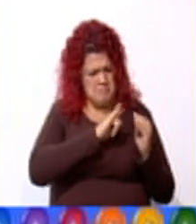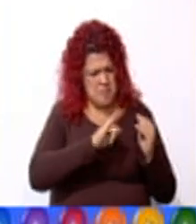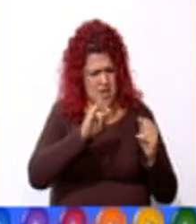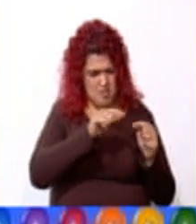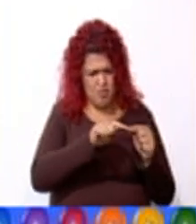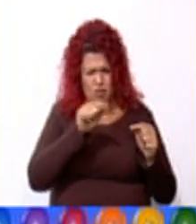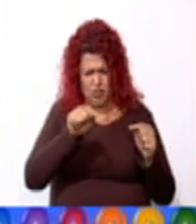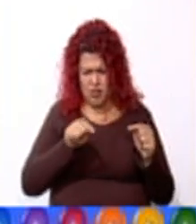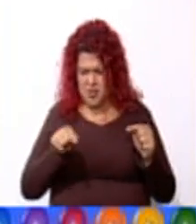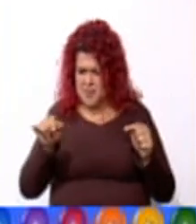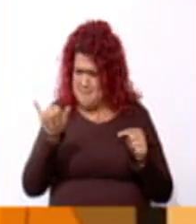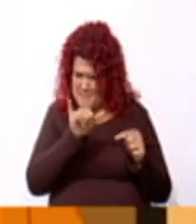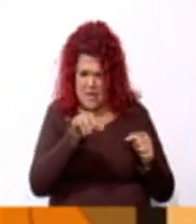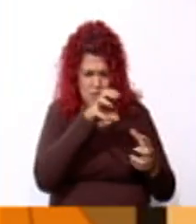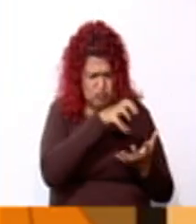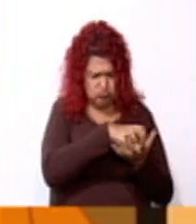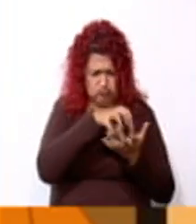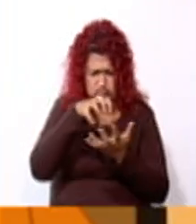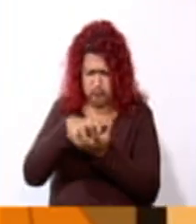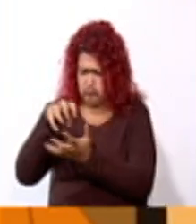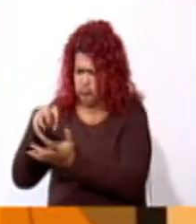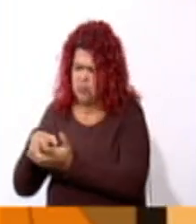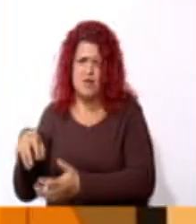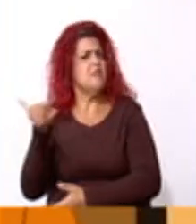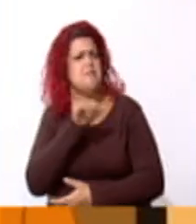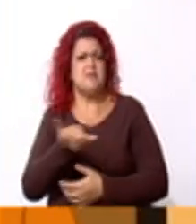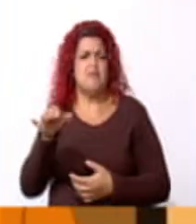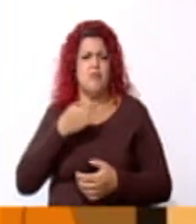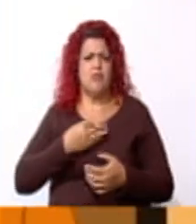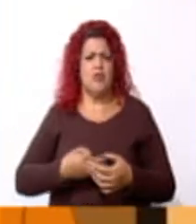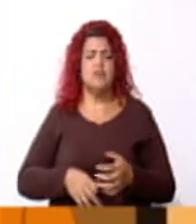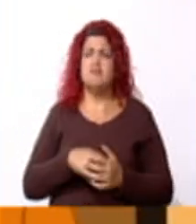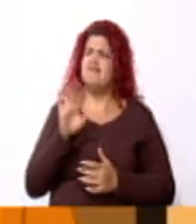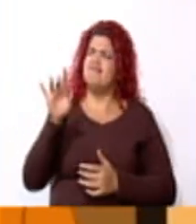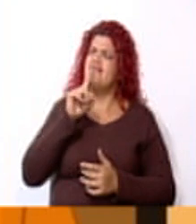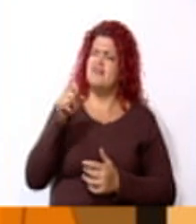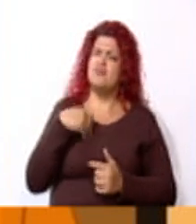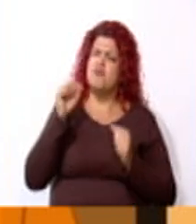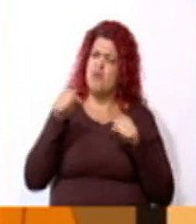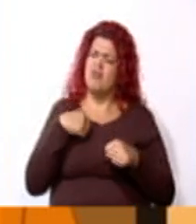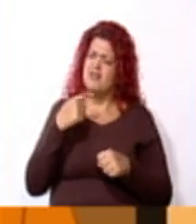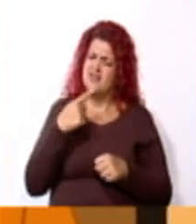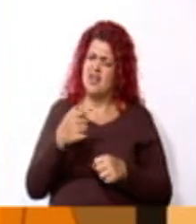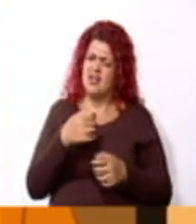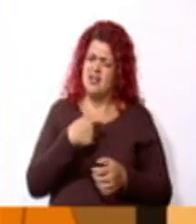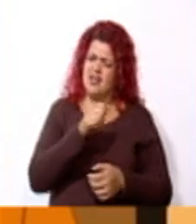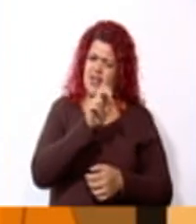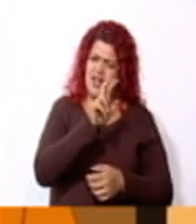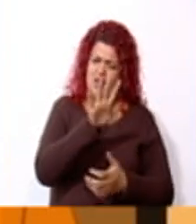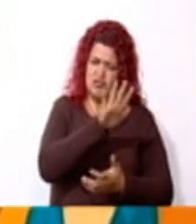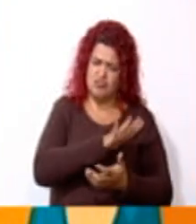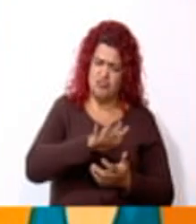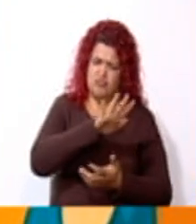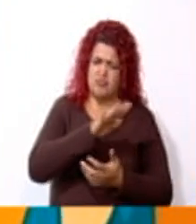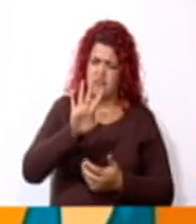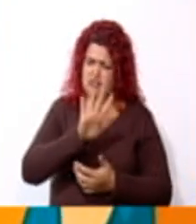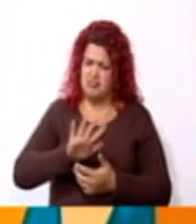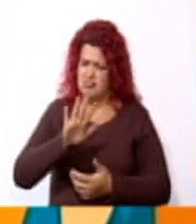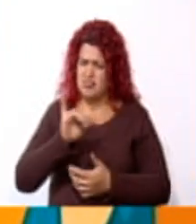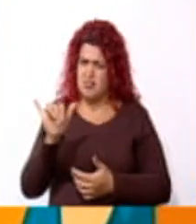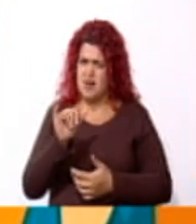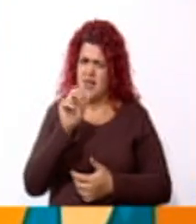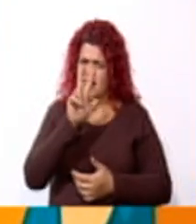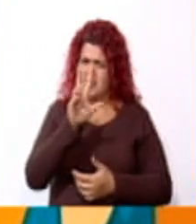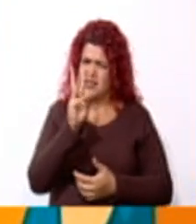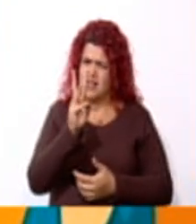componentes. ¿Podemos decir que en todas las figuras la superficie es 36 botones? En realidad,